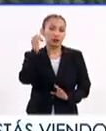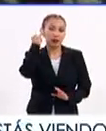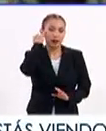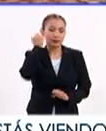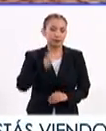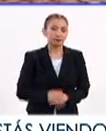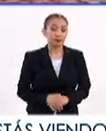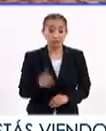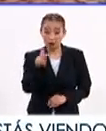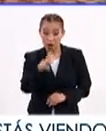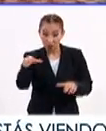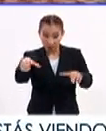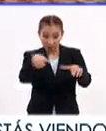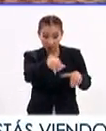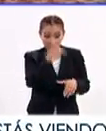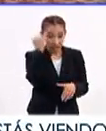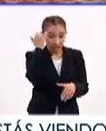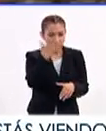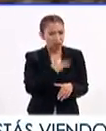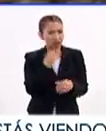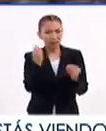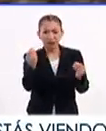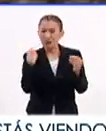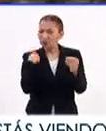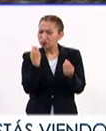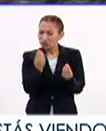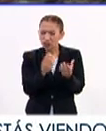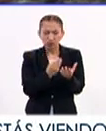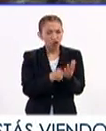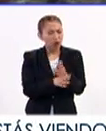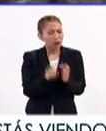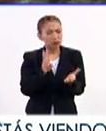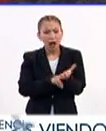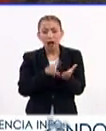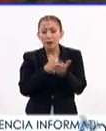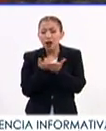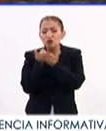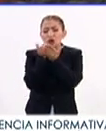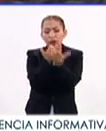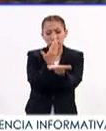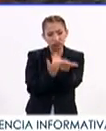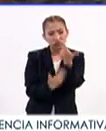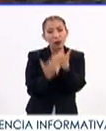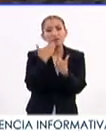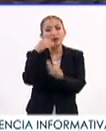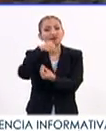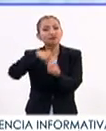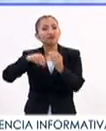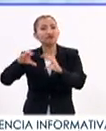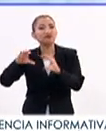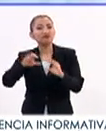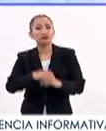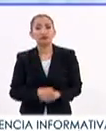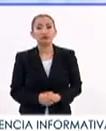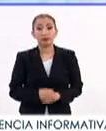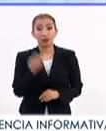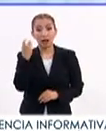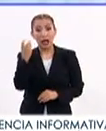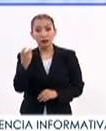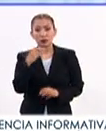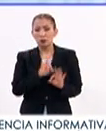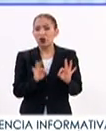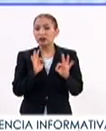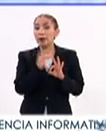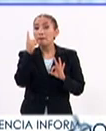indígenas. Los pueblos indígenas cuentan con muchos atributos que contribuyen para lograr un desarrollo sostenible. Esto ha sido